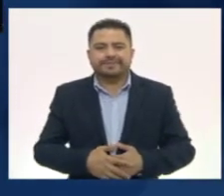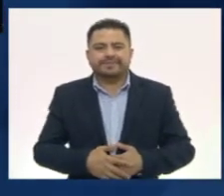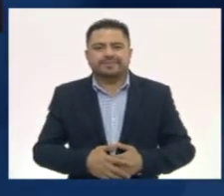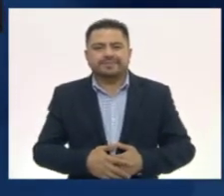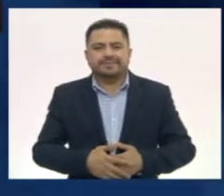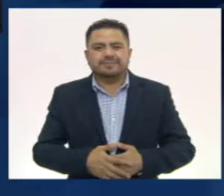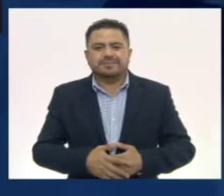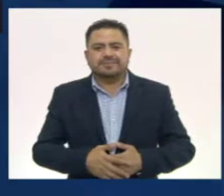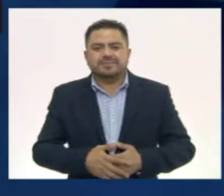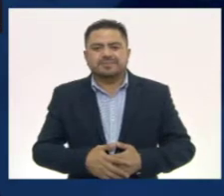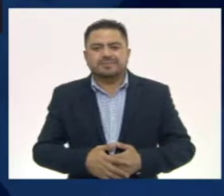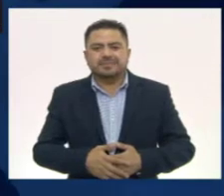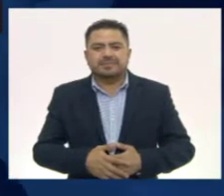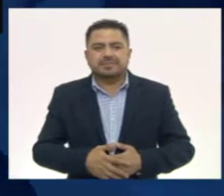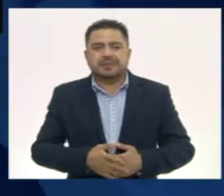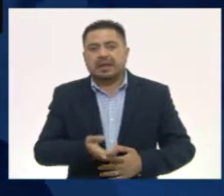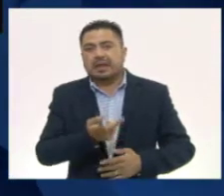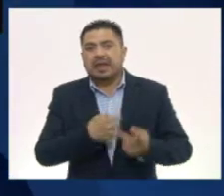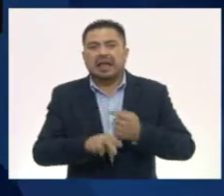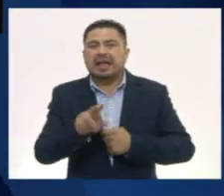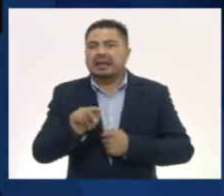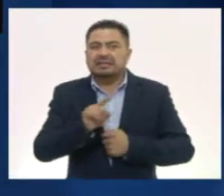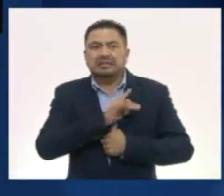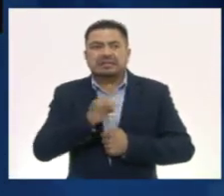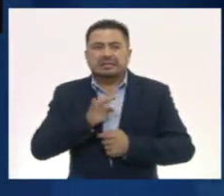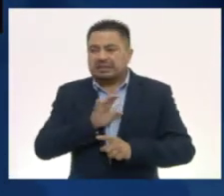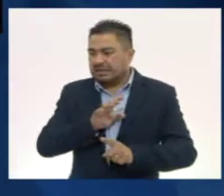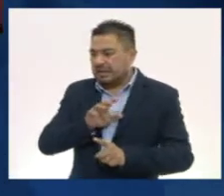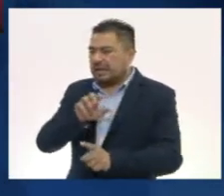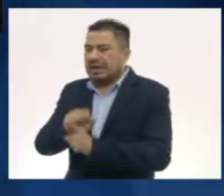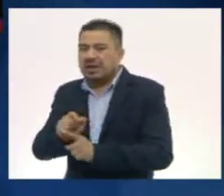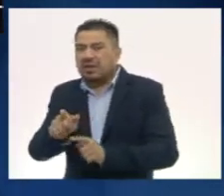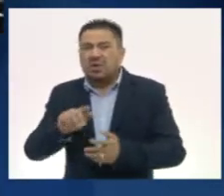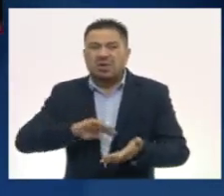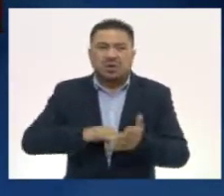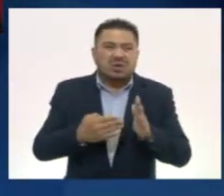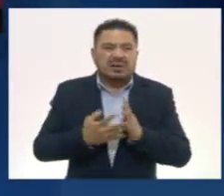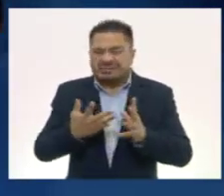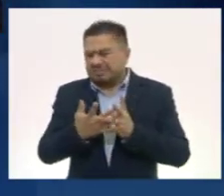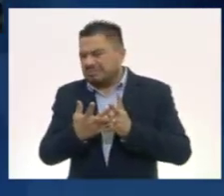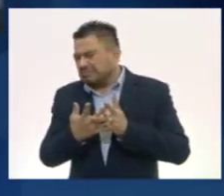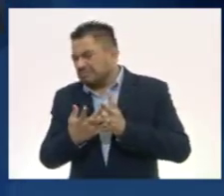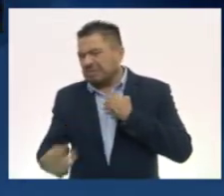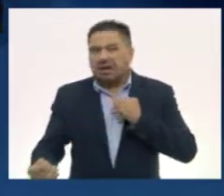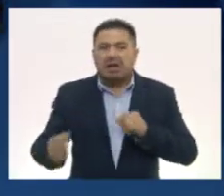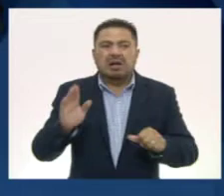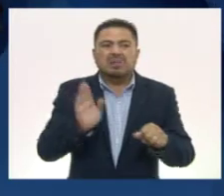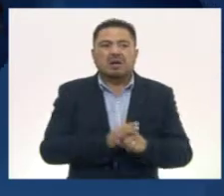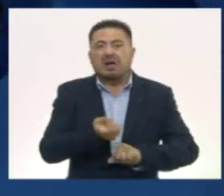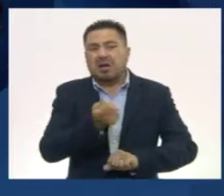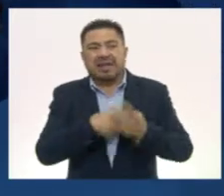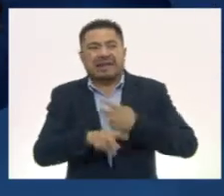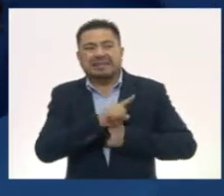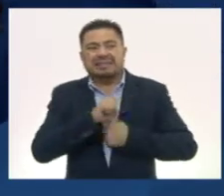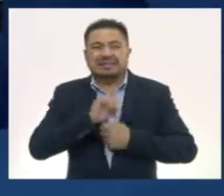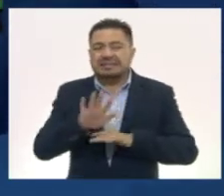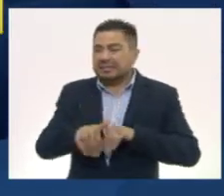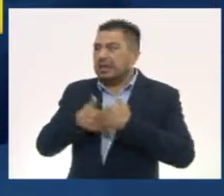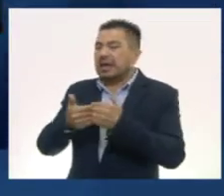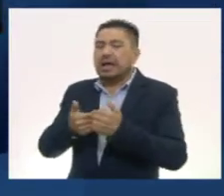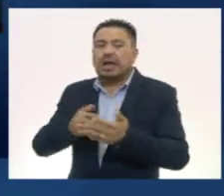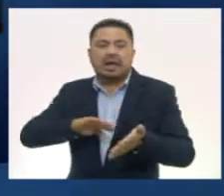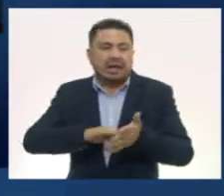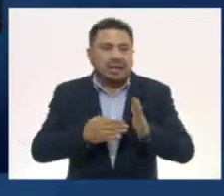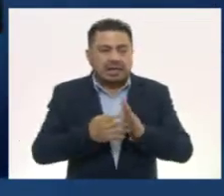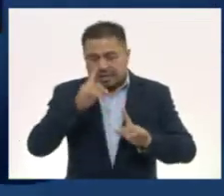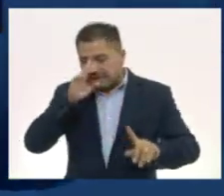Te acechan. No te dejes atrapar. Huye, huye veloz jaguar que al lado oeste debes llegar. Trampas para